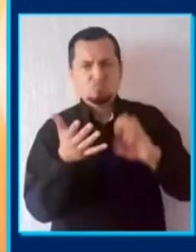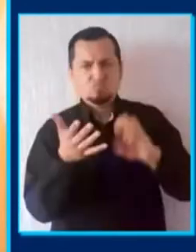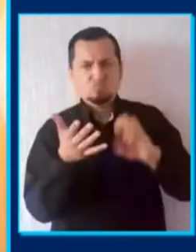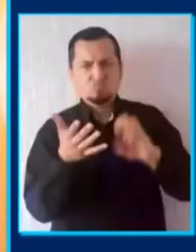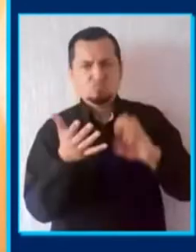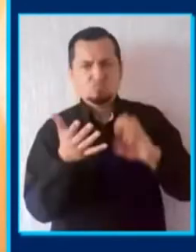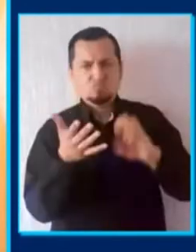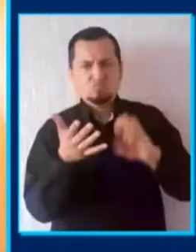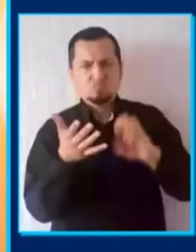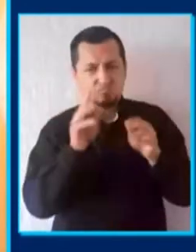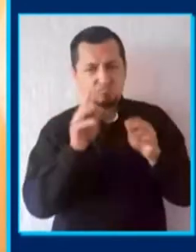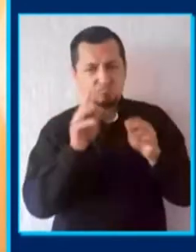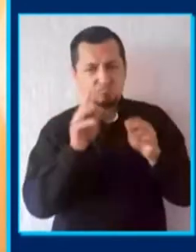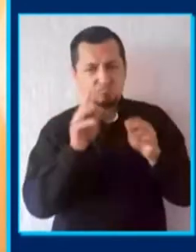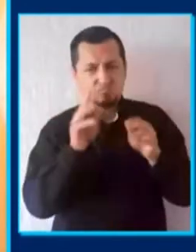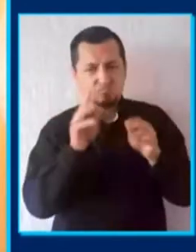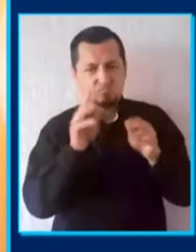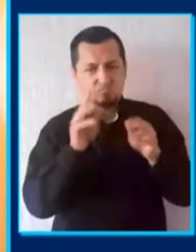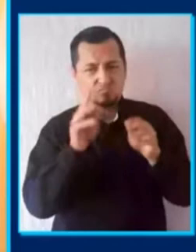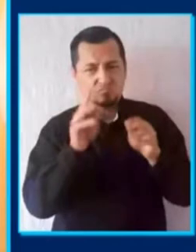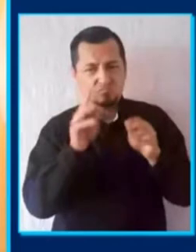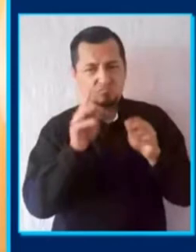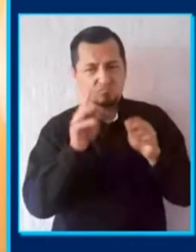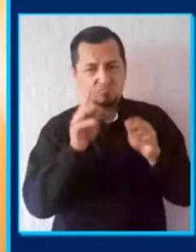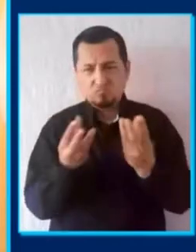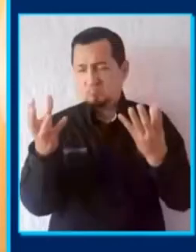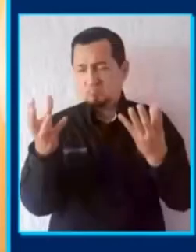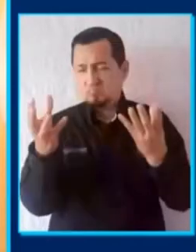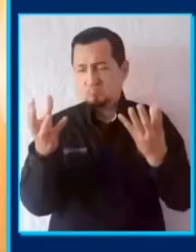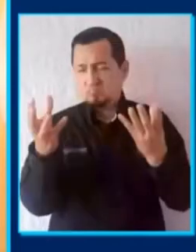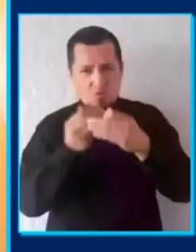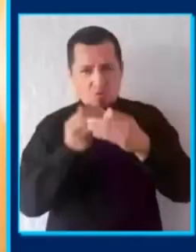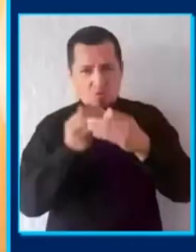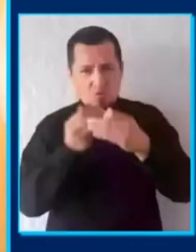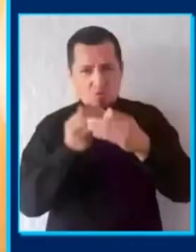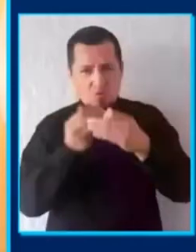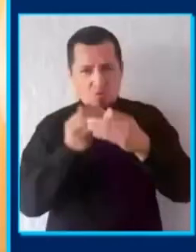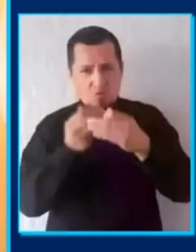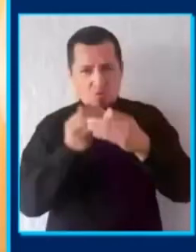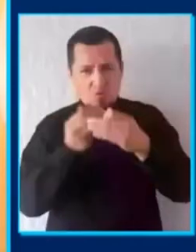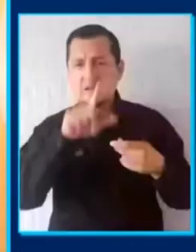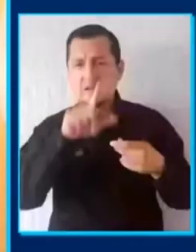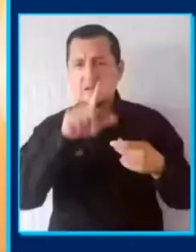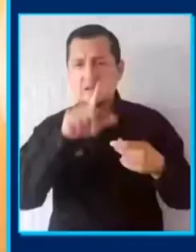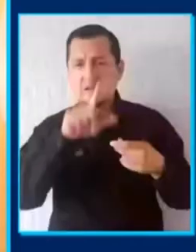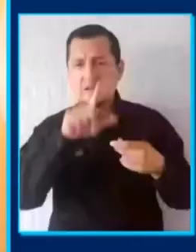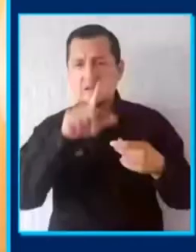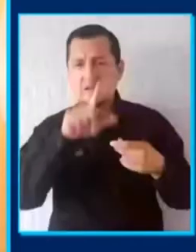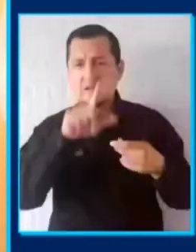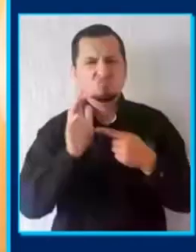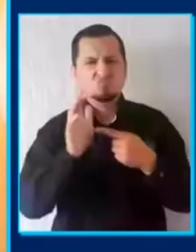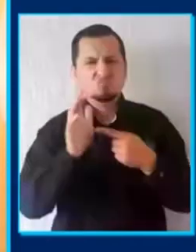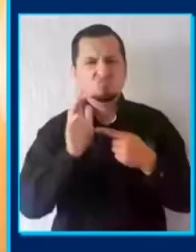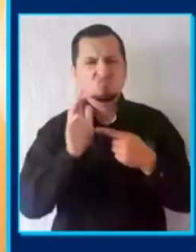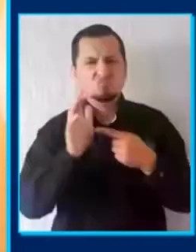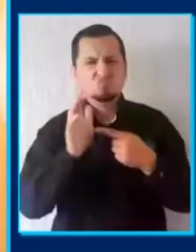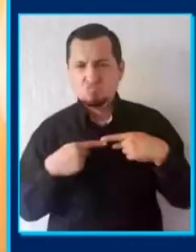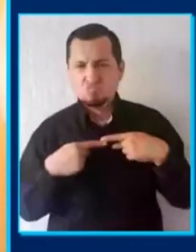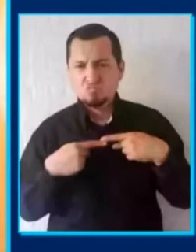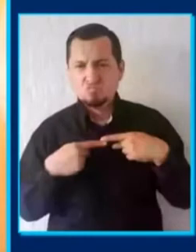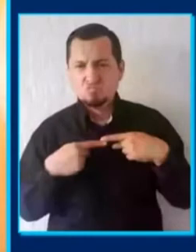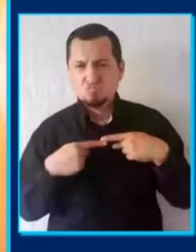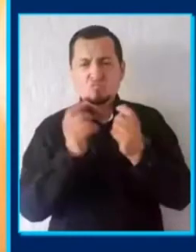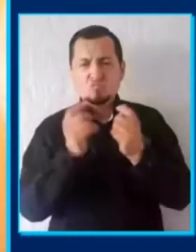han mostrado un gran comportamiento para administrar esta pandemia, pues decirle a toda la comunidad